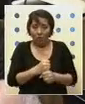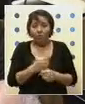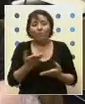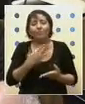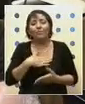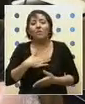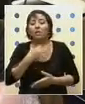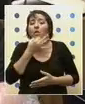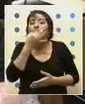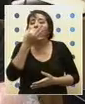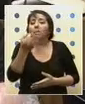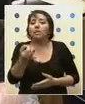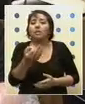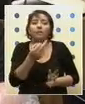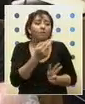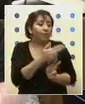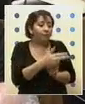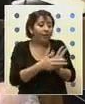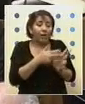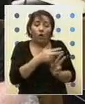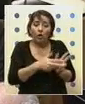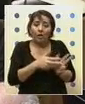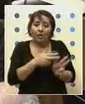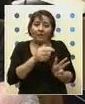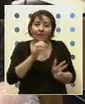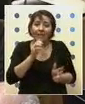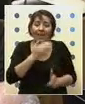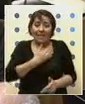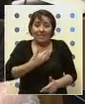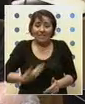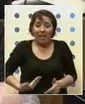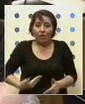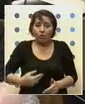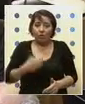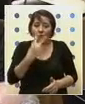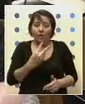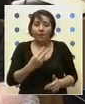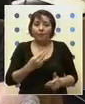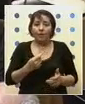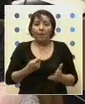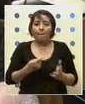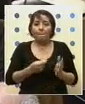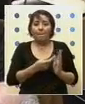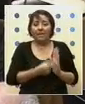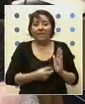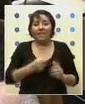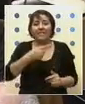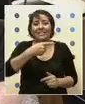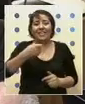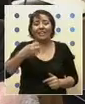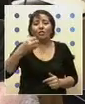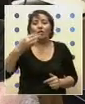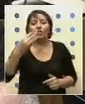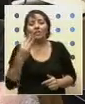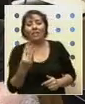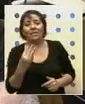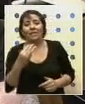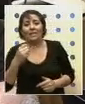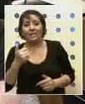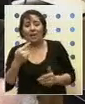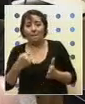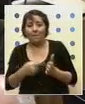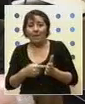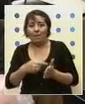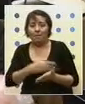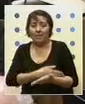quiero decir que Ferrocarril de Estado contempla la partida de 32.136 millones de pesos para el